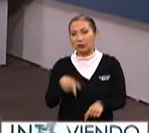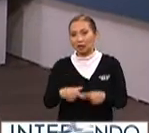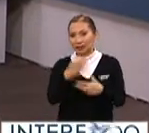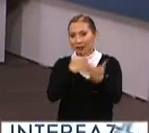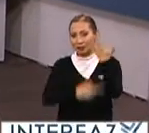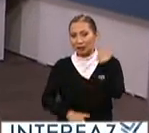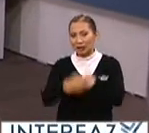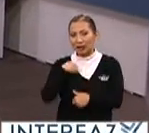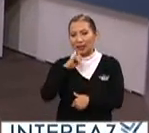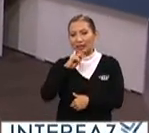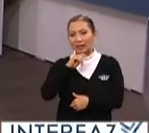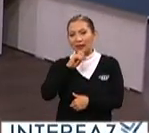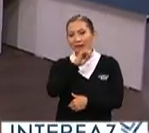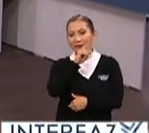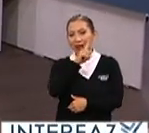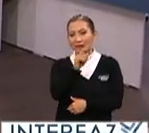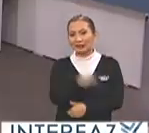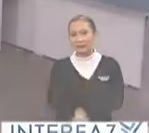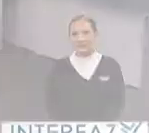pausa, regresamos a estos sin cartaz.